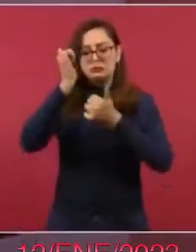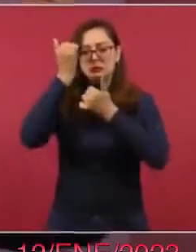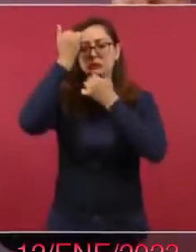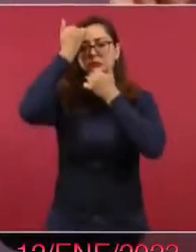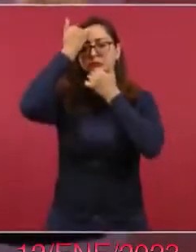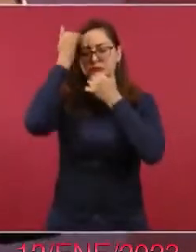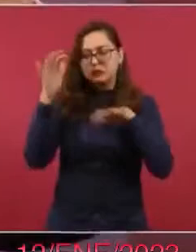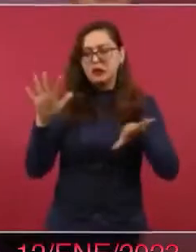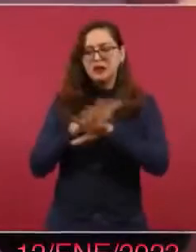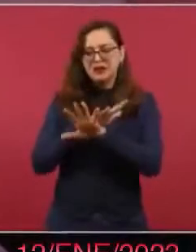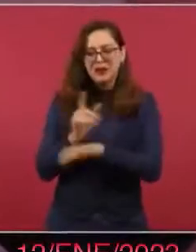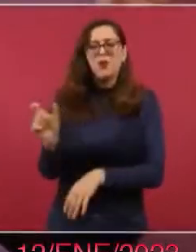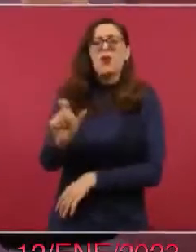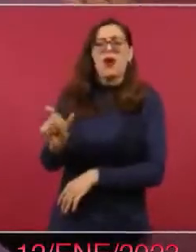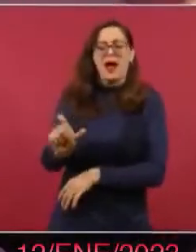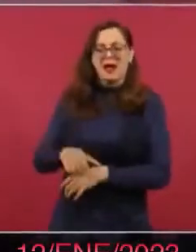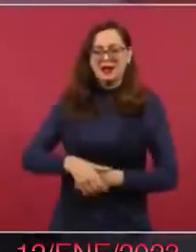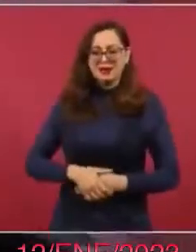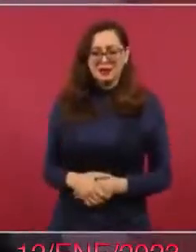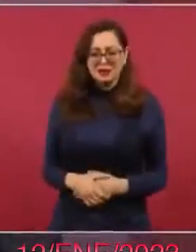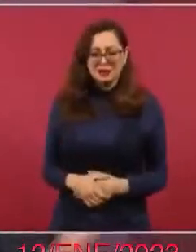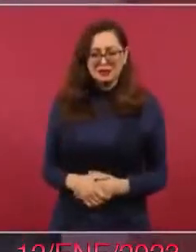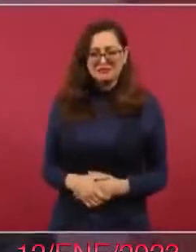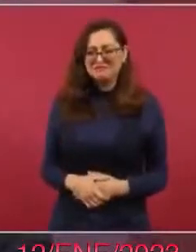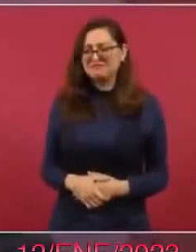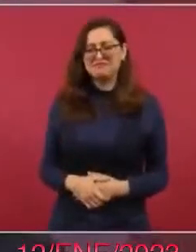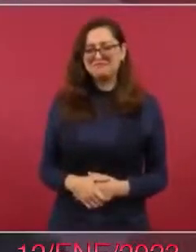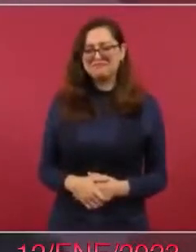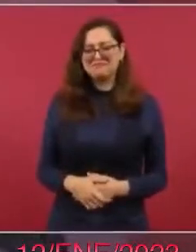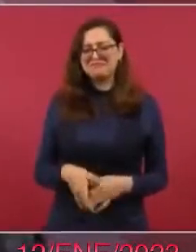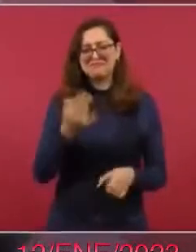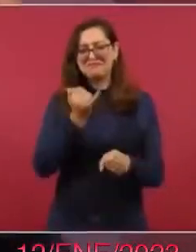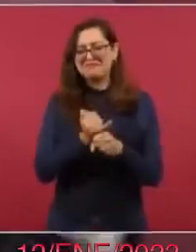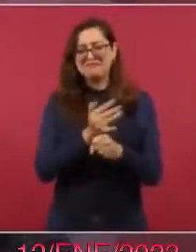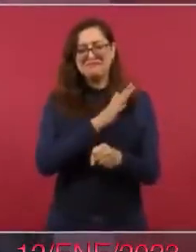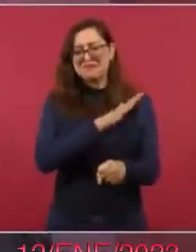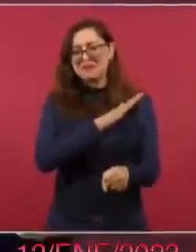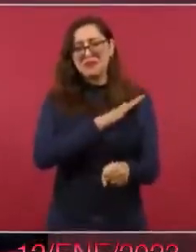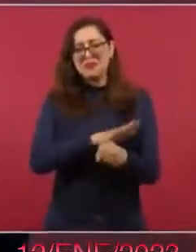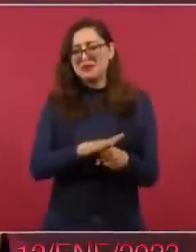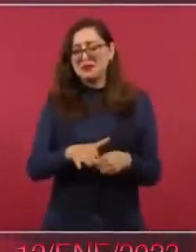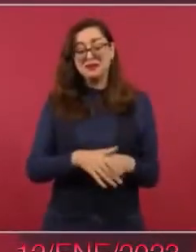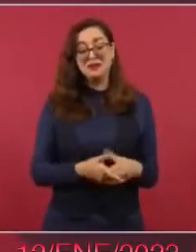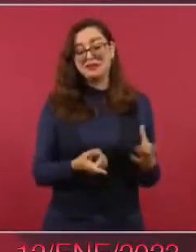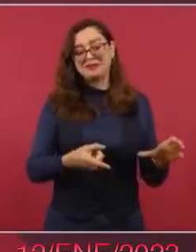si eran los favoritos